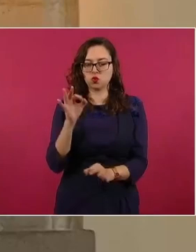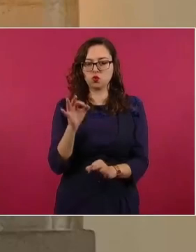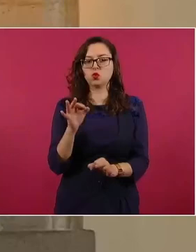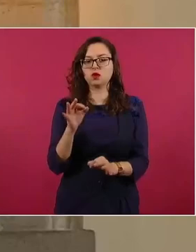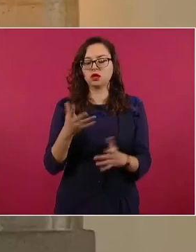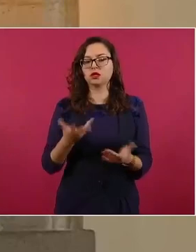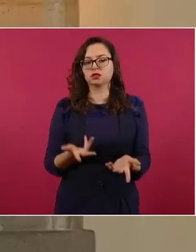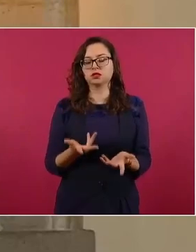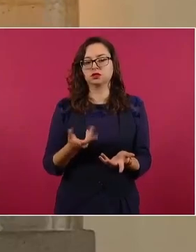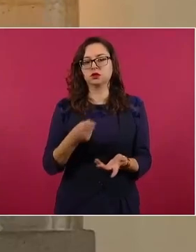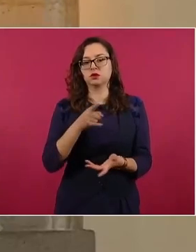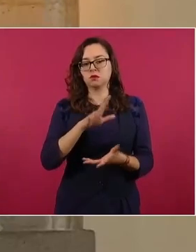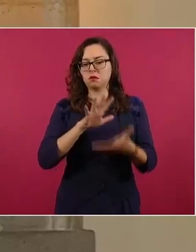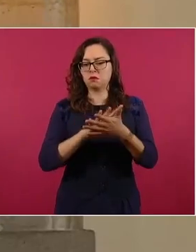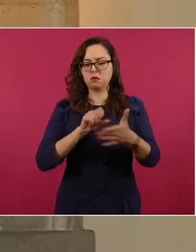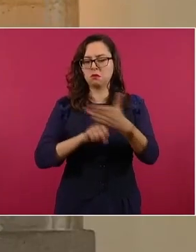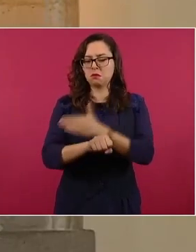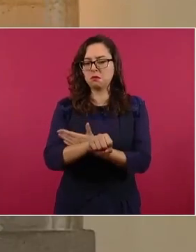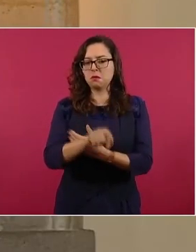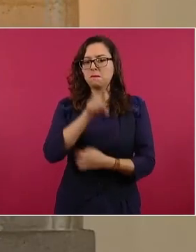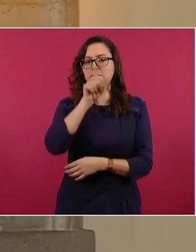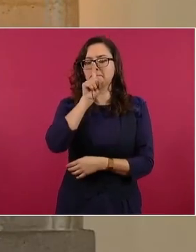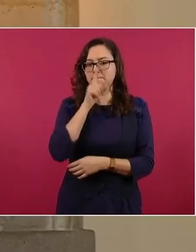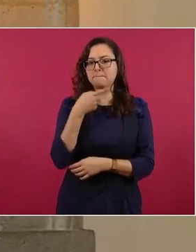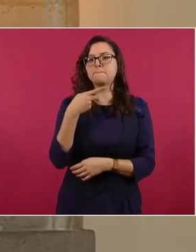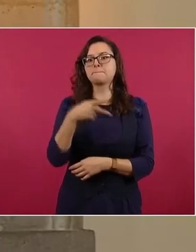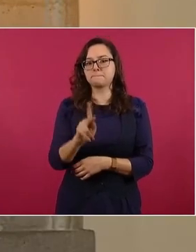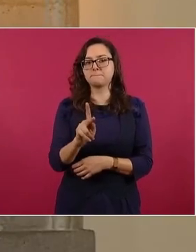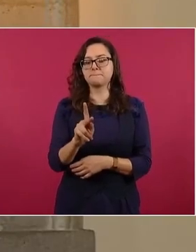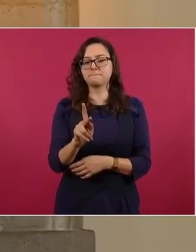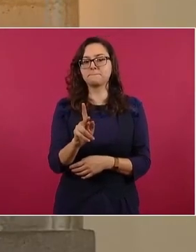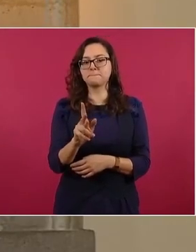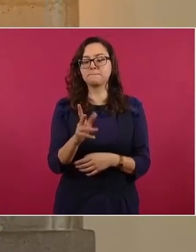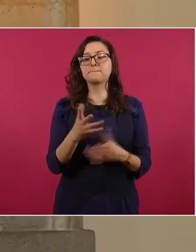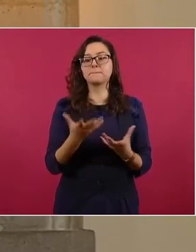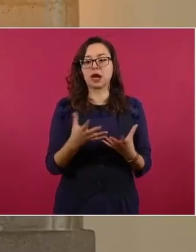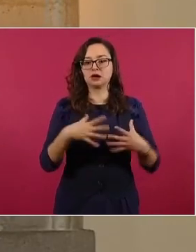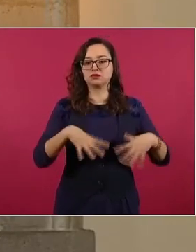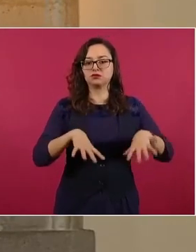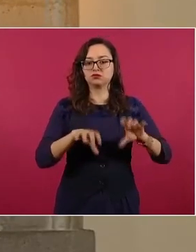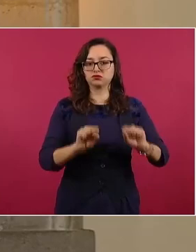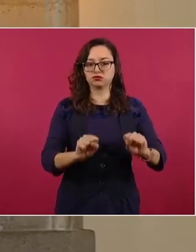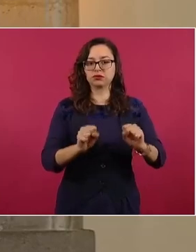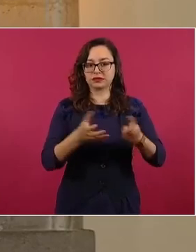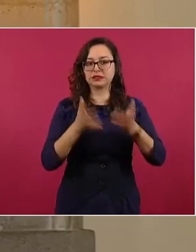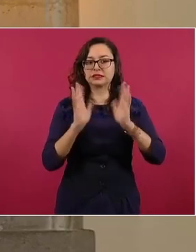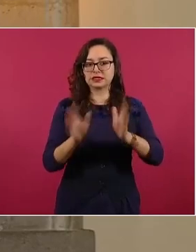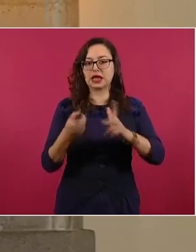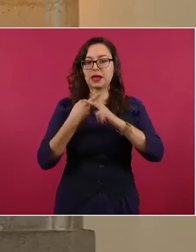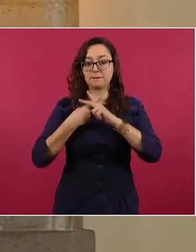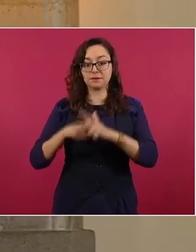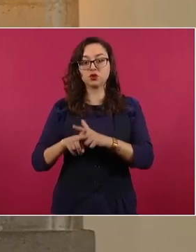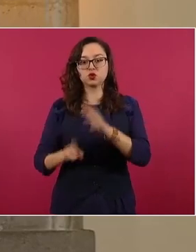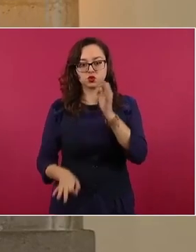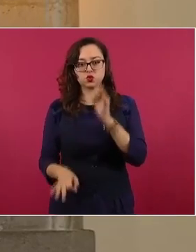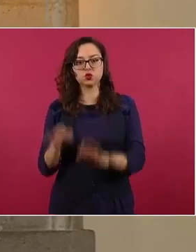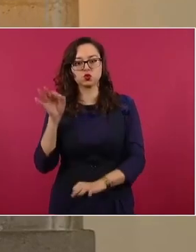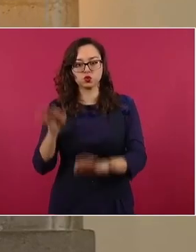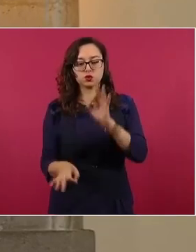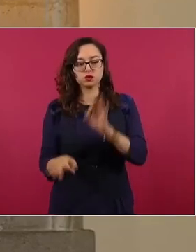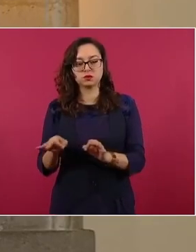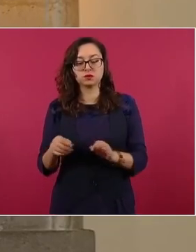diversas a la prisión, en este caso no era prisión preventiva oficiosa, entonces aquí no fueron